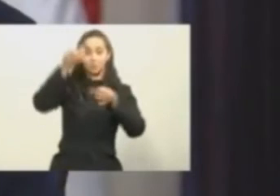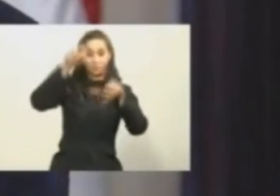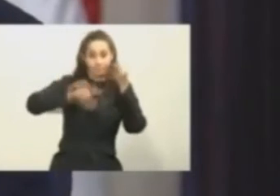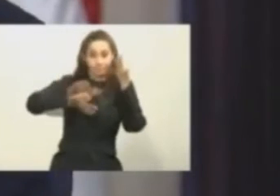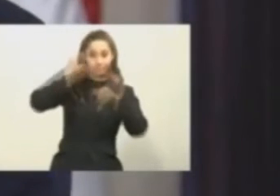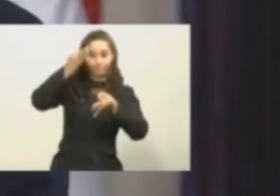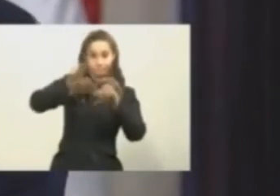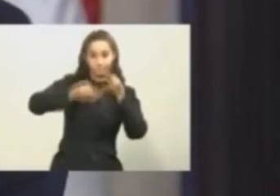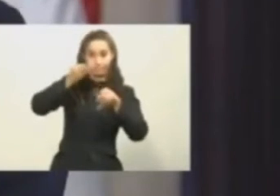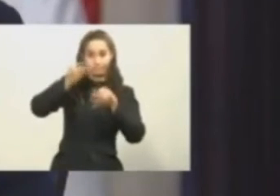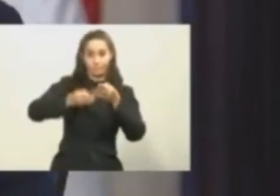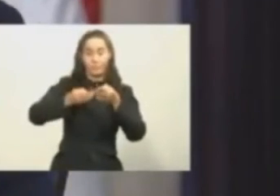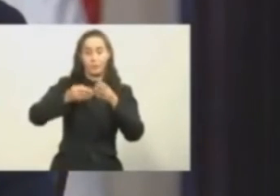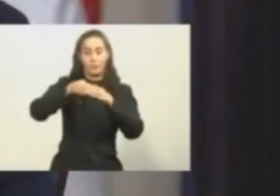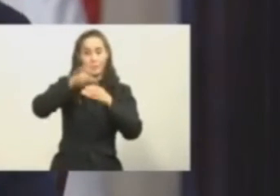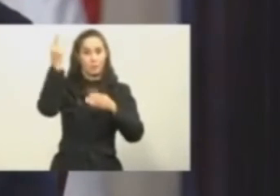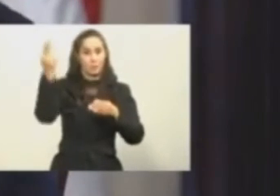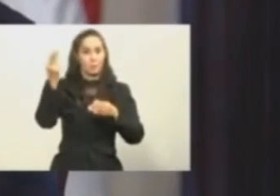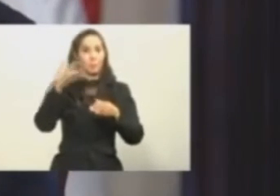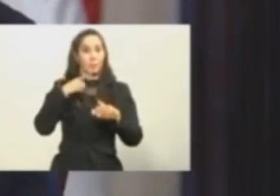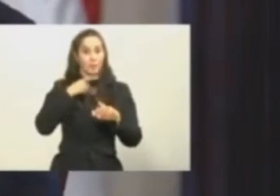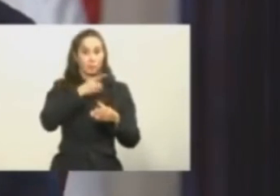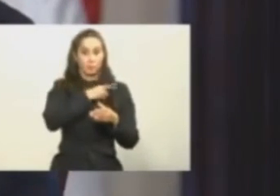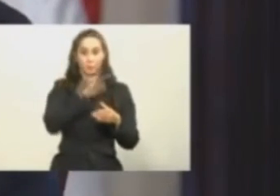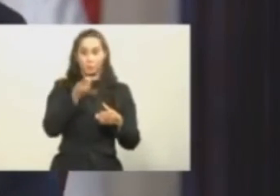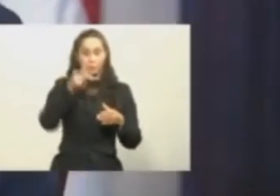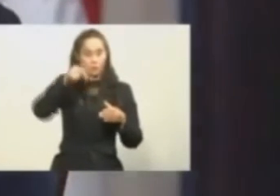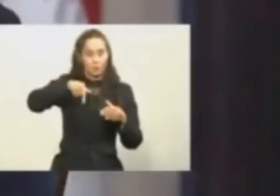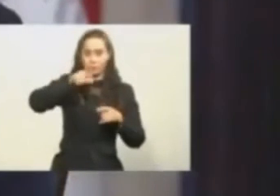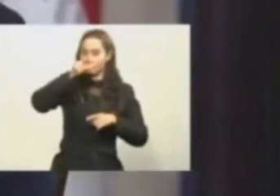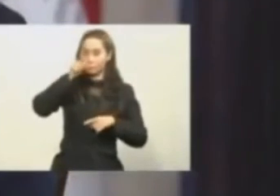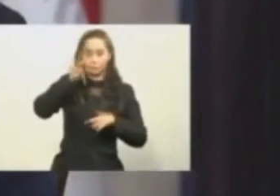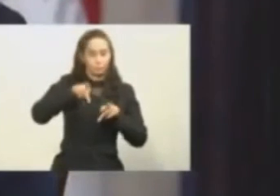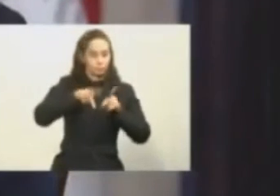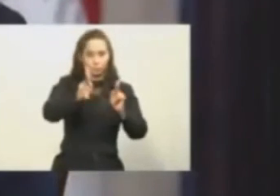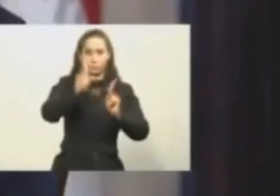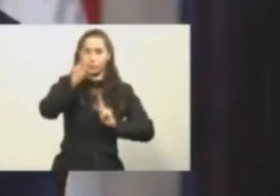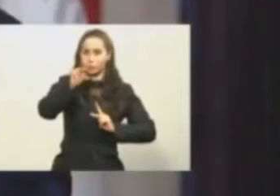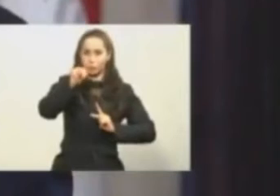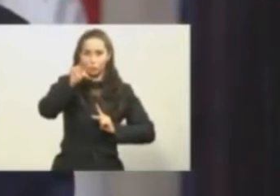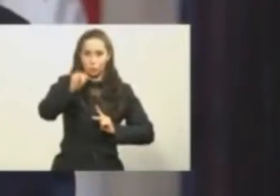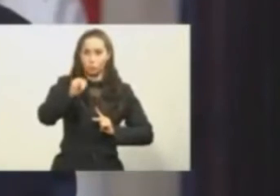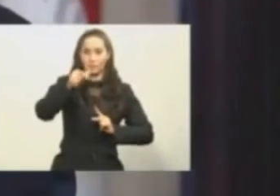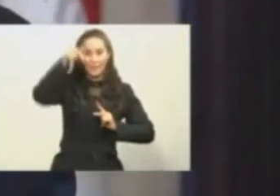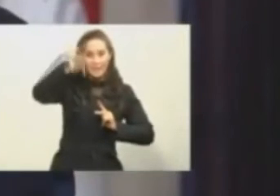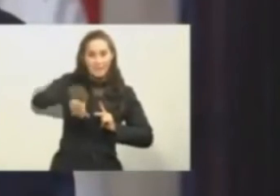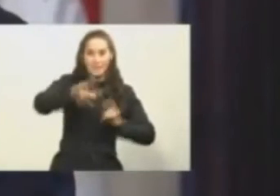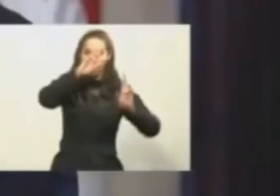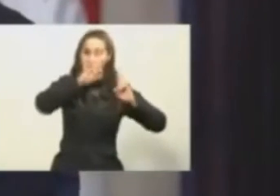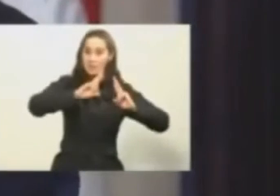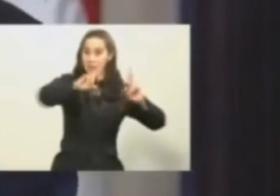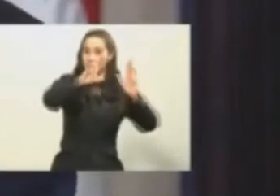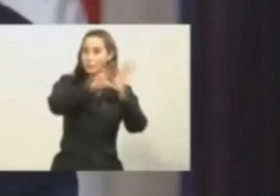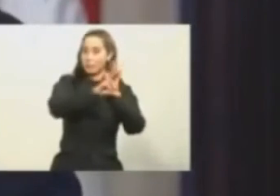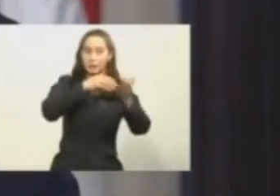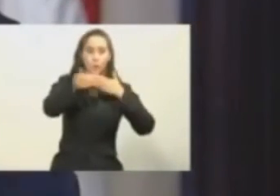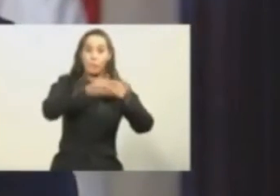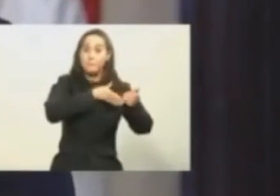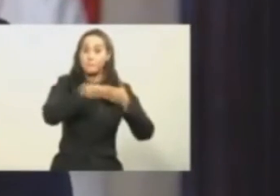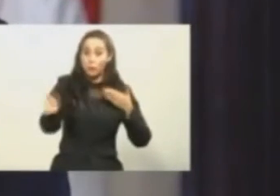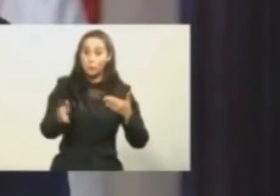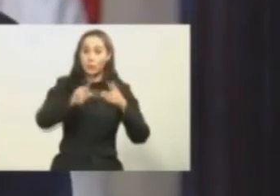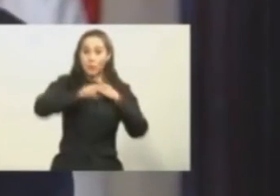sanciones y posible expulsión al diputado. Eso no lo vamos a permitir aquí. Aquí hay que respetar la ley, sea quien sea,